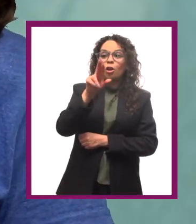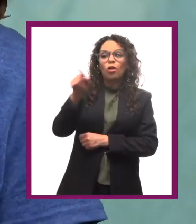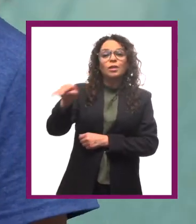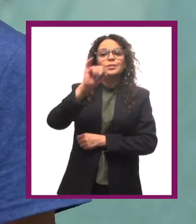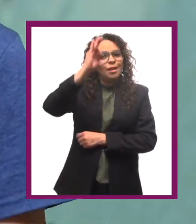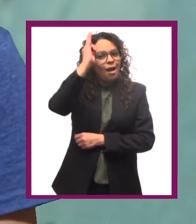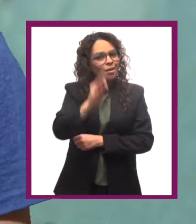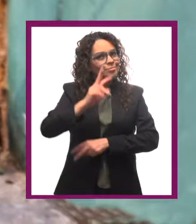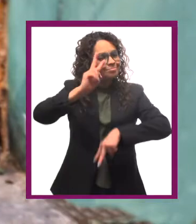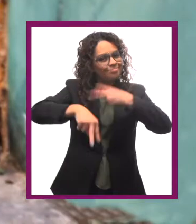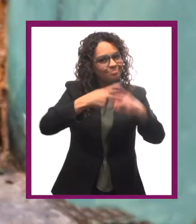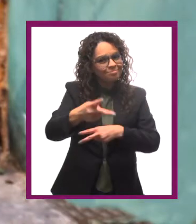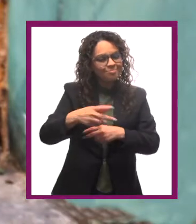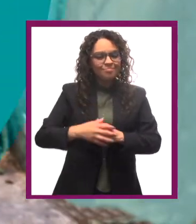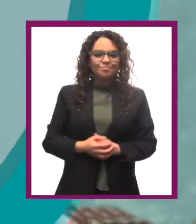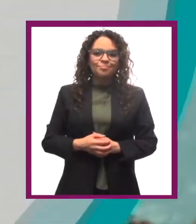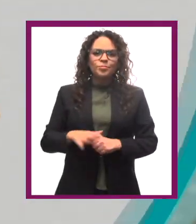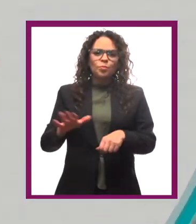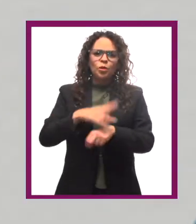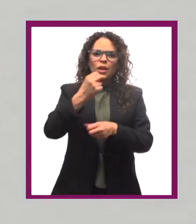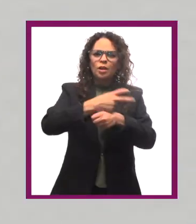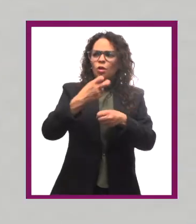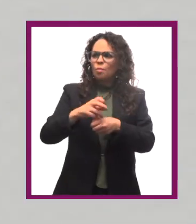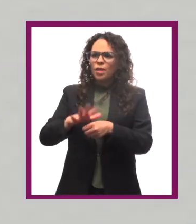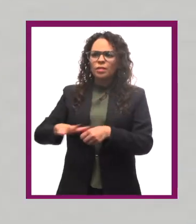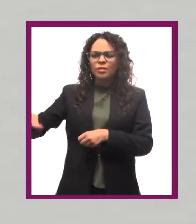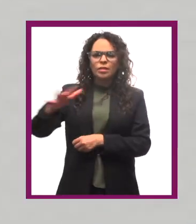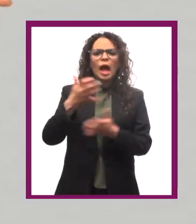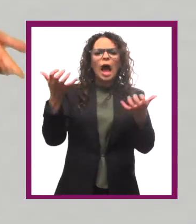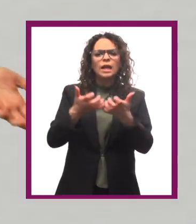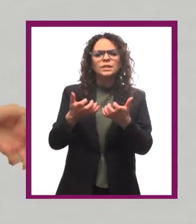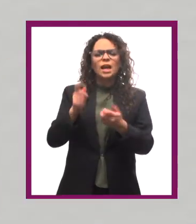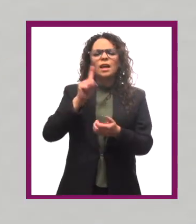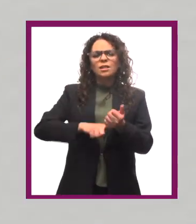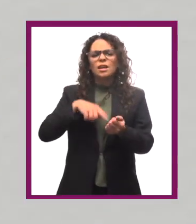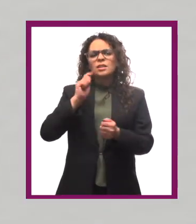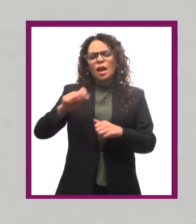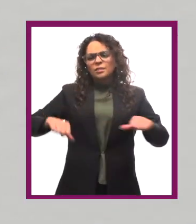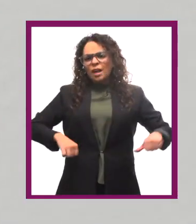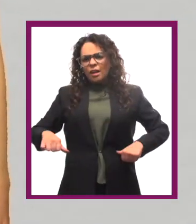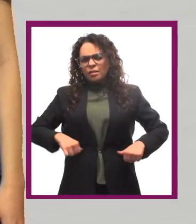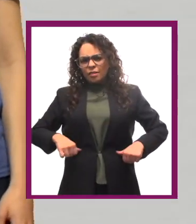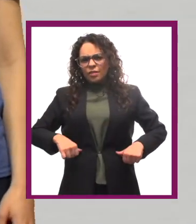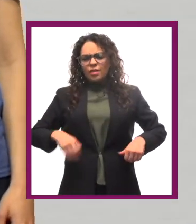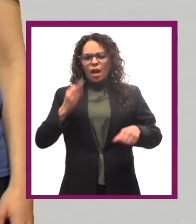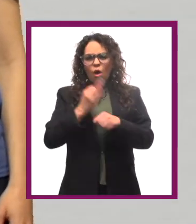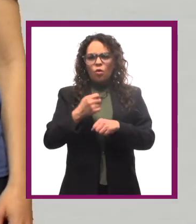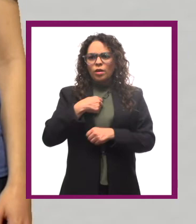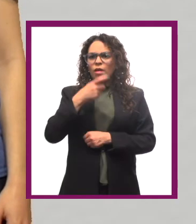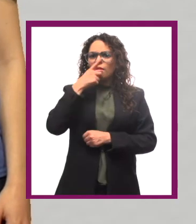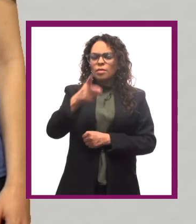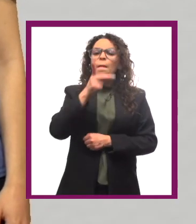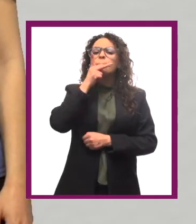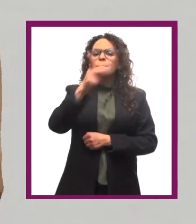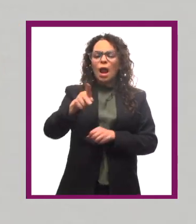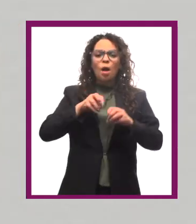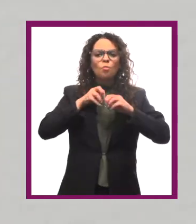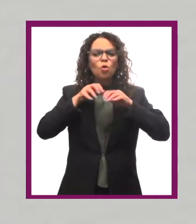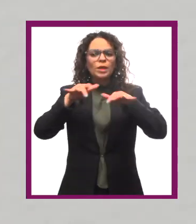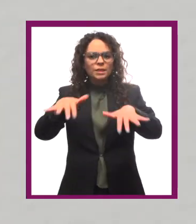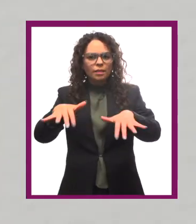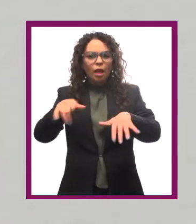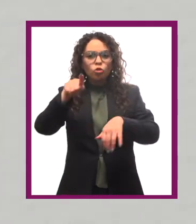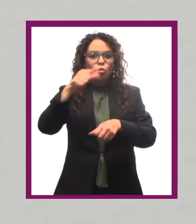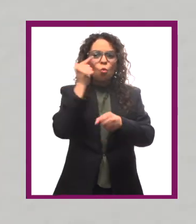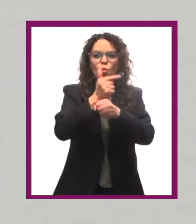te hubieras negado ¿Por qué no invitamos a los demás a hacer un ejercicio? Nosotros presentamos algunas frases publicitarias y